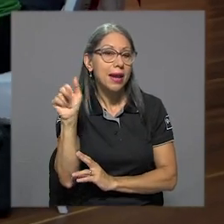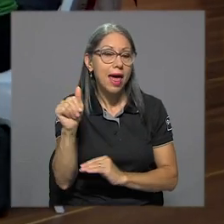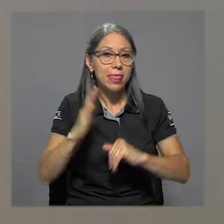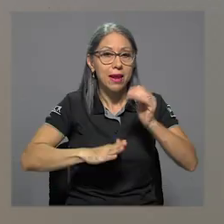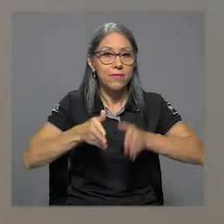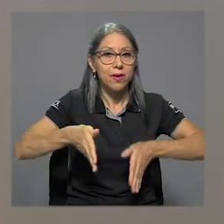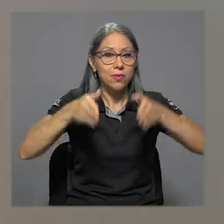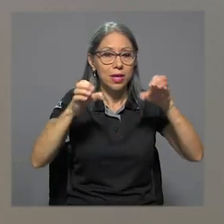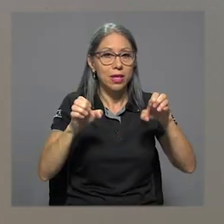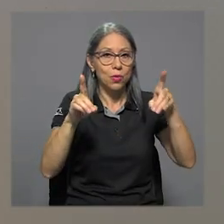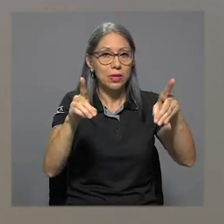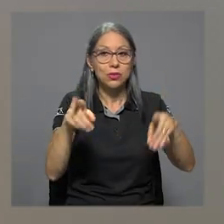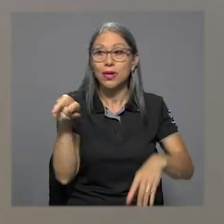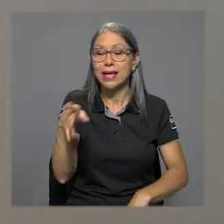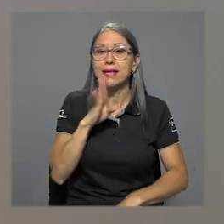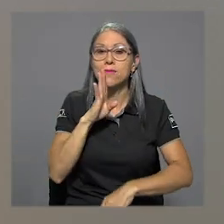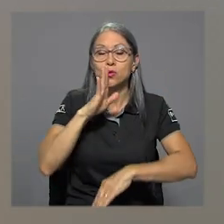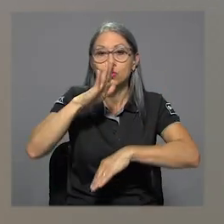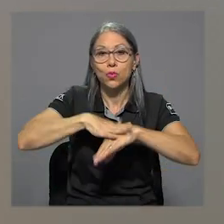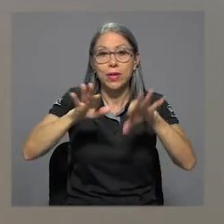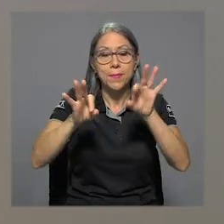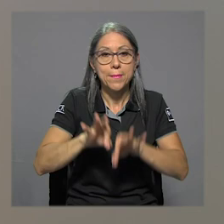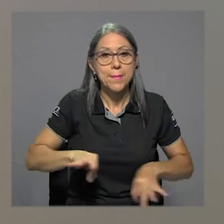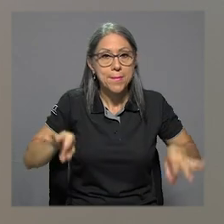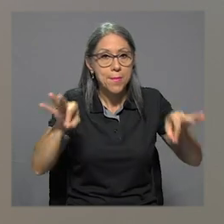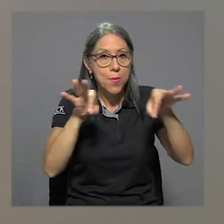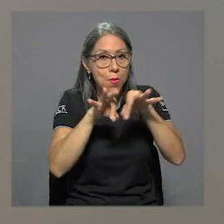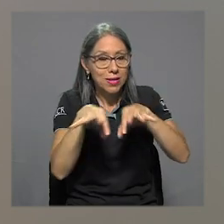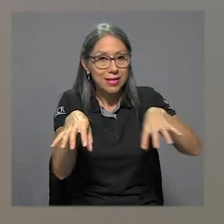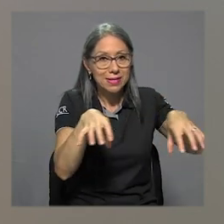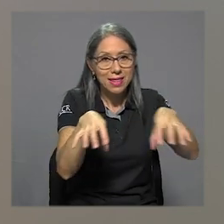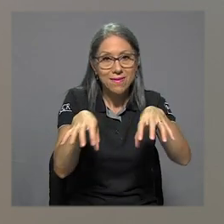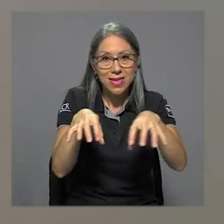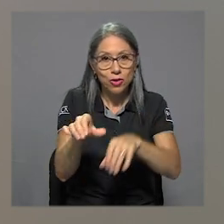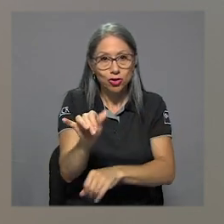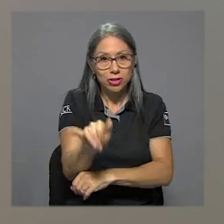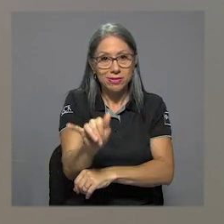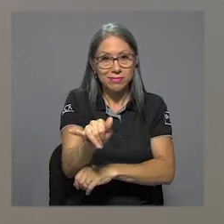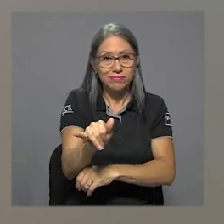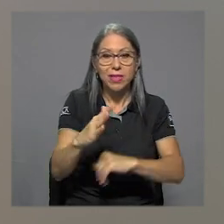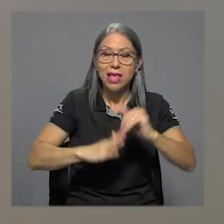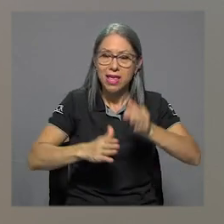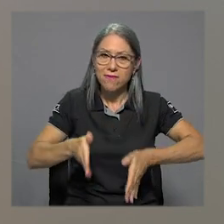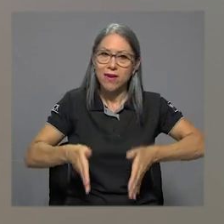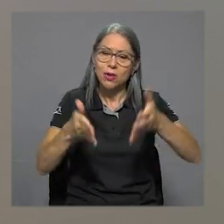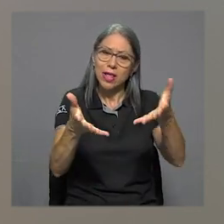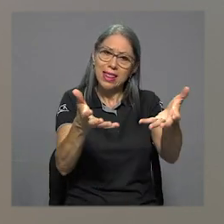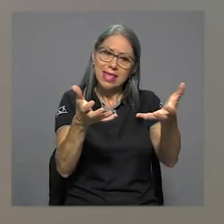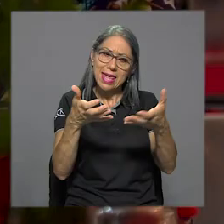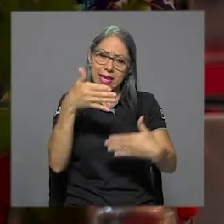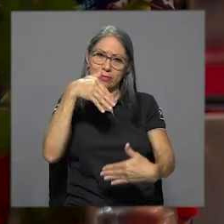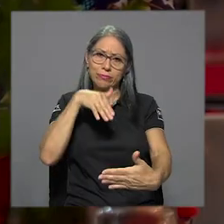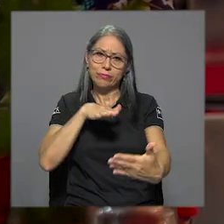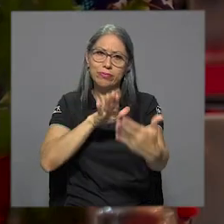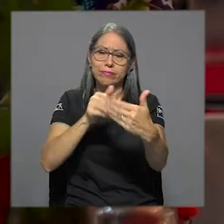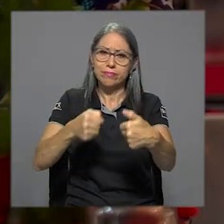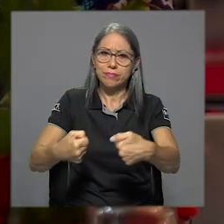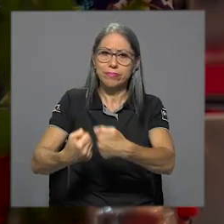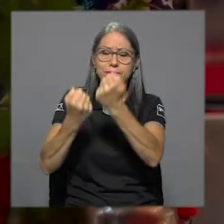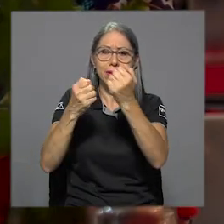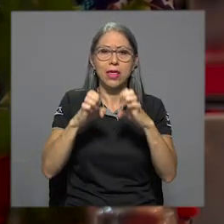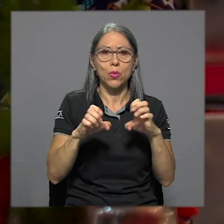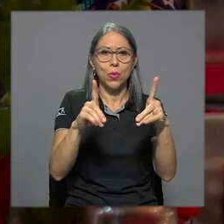Educación, quien comentó la importancia que tienen estos eventos y cómo la facultad busca atender los retos y